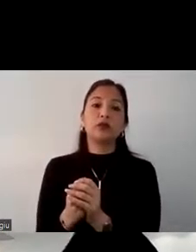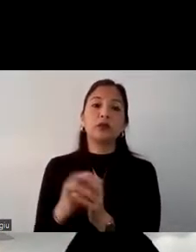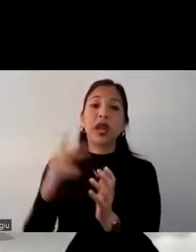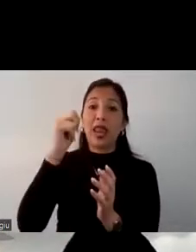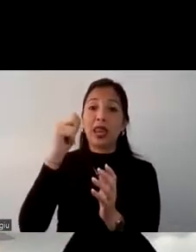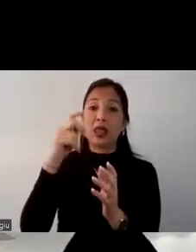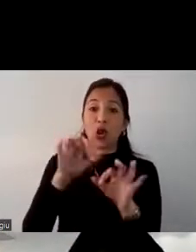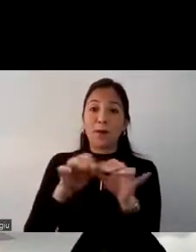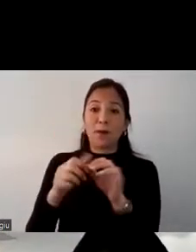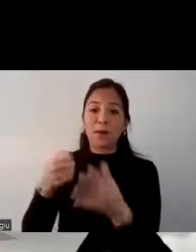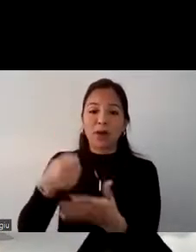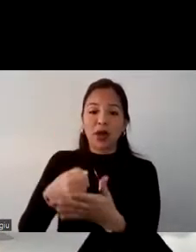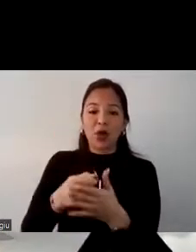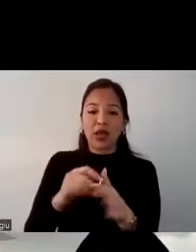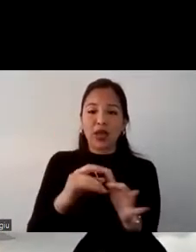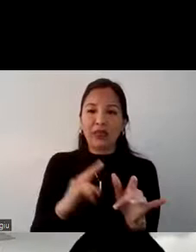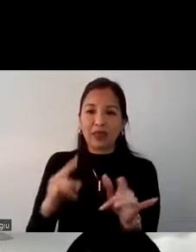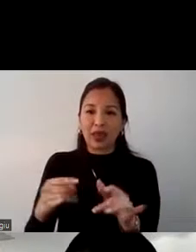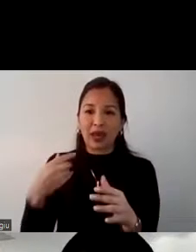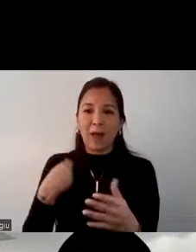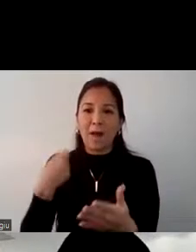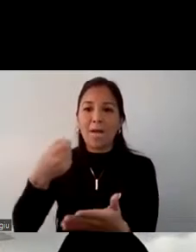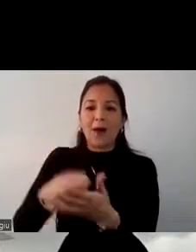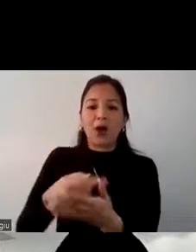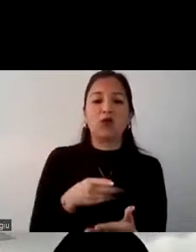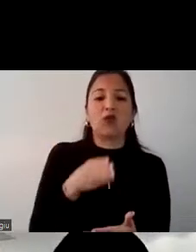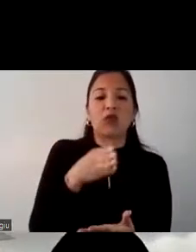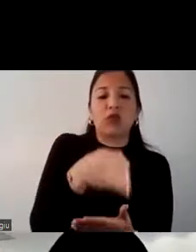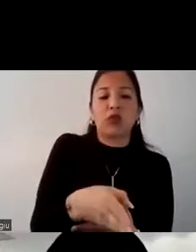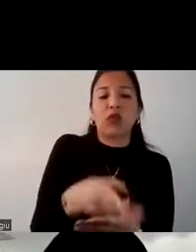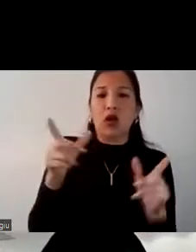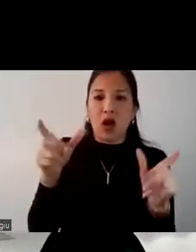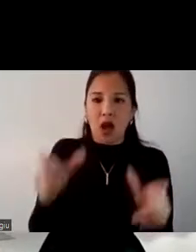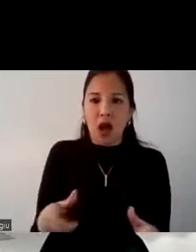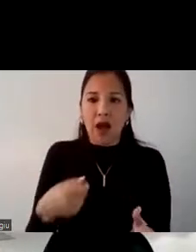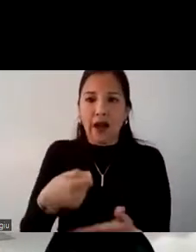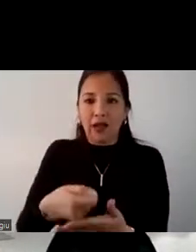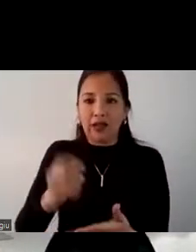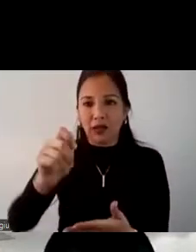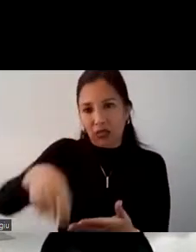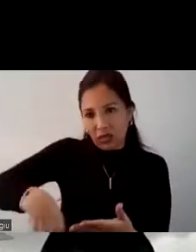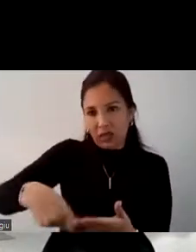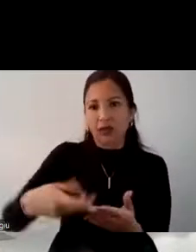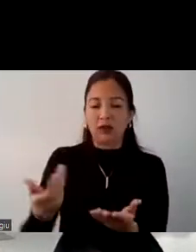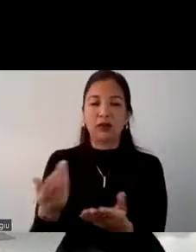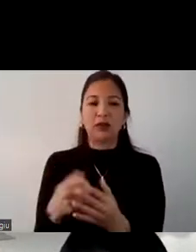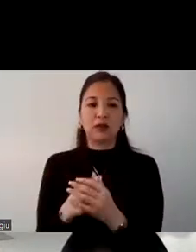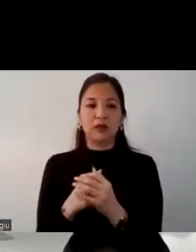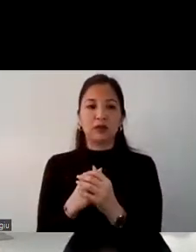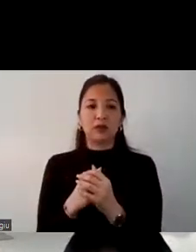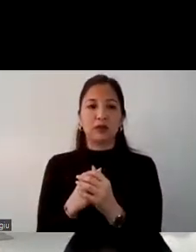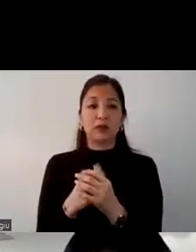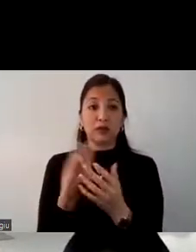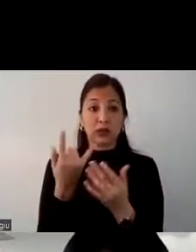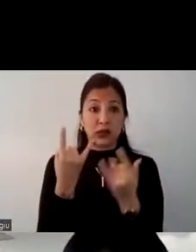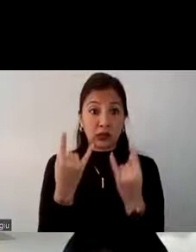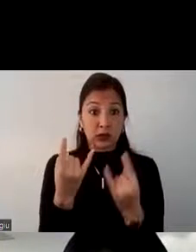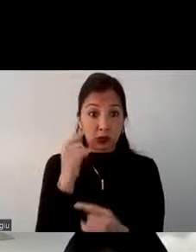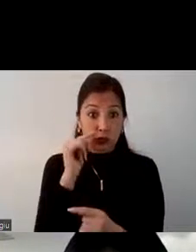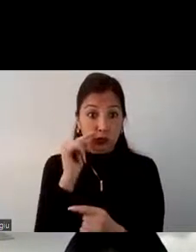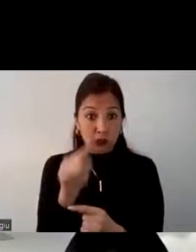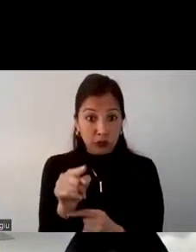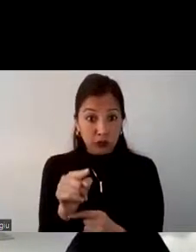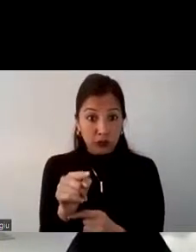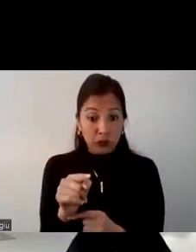por internet y presencial se refiere a haber ido a alguna agencia y haber pasado la tarjeta si se dan cuenta el